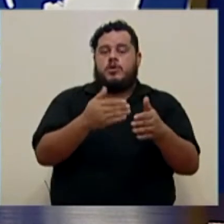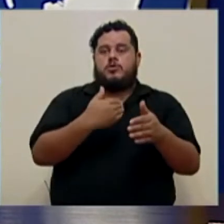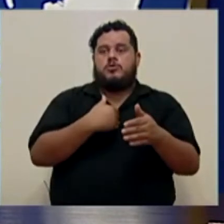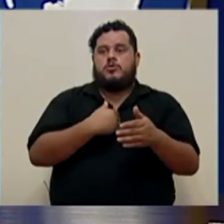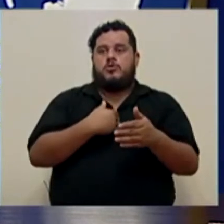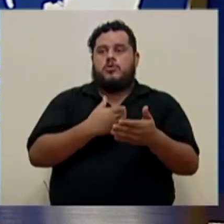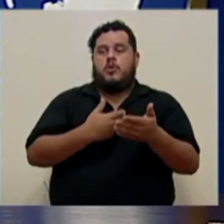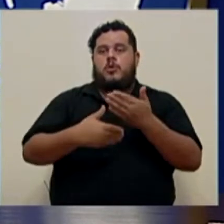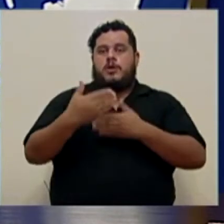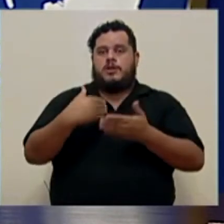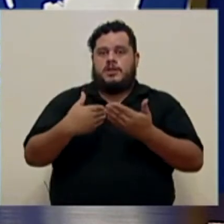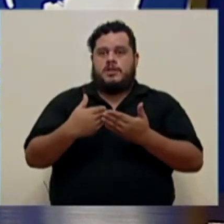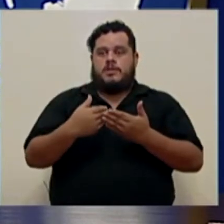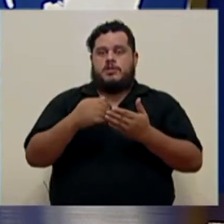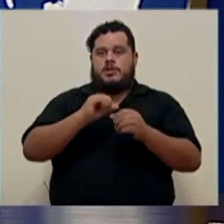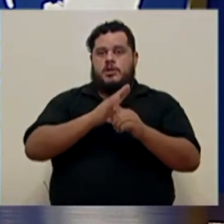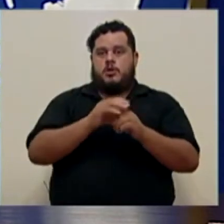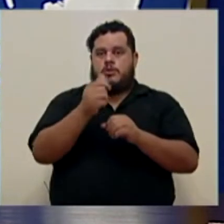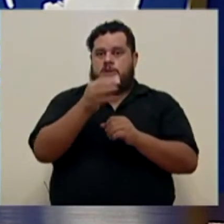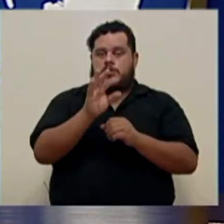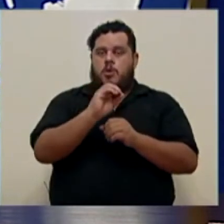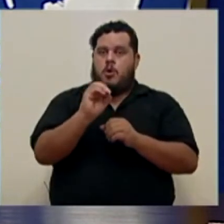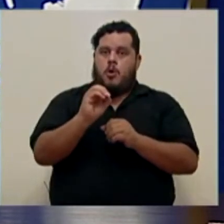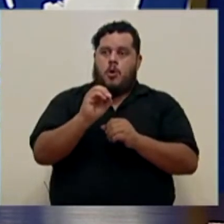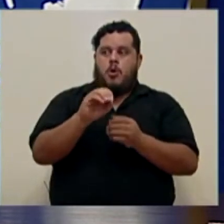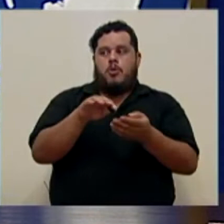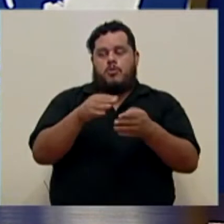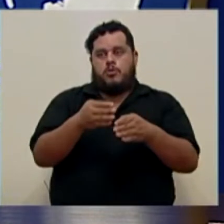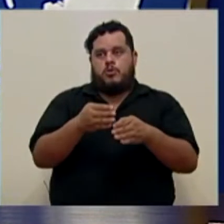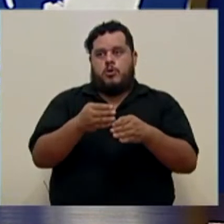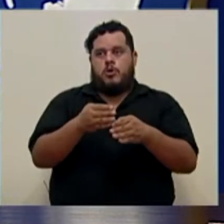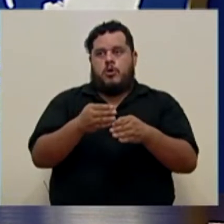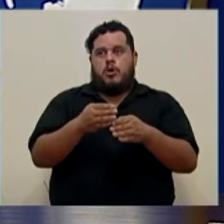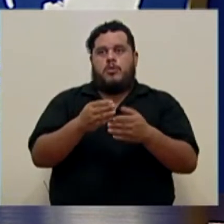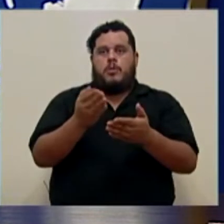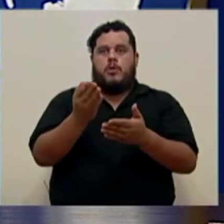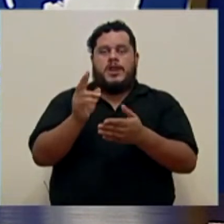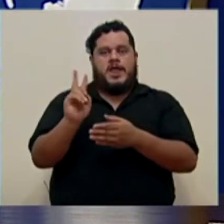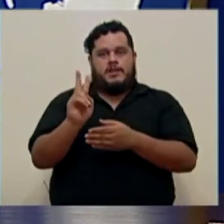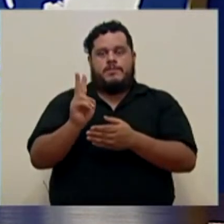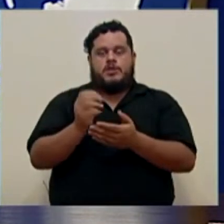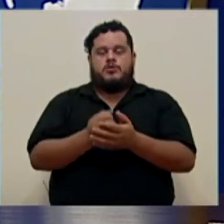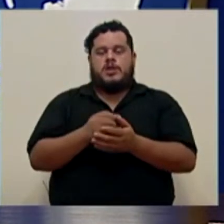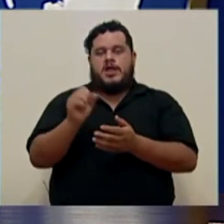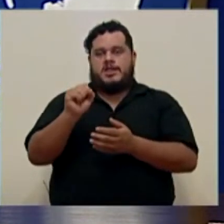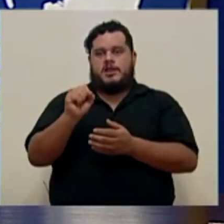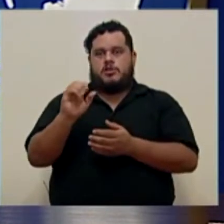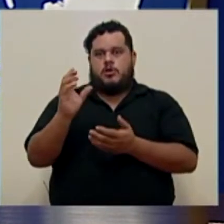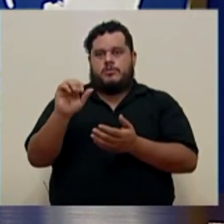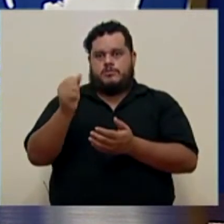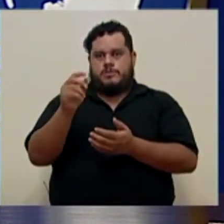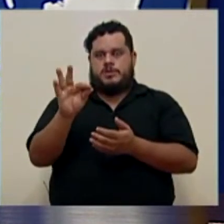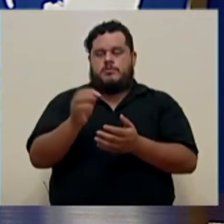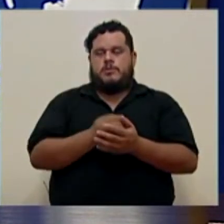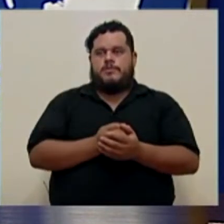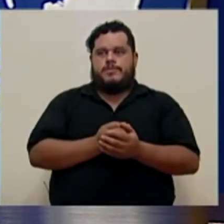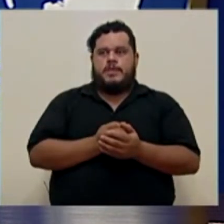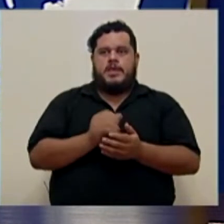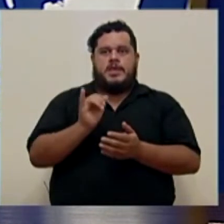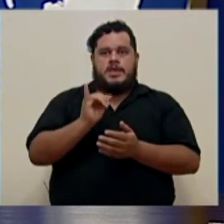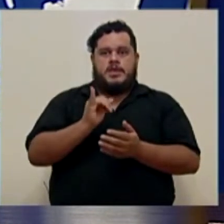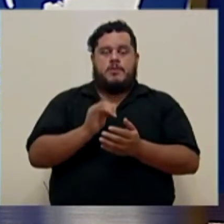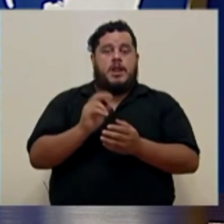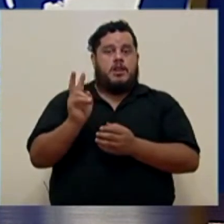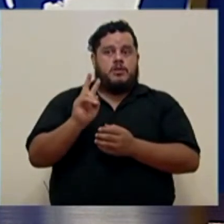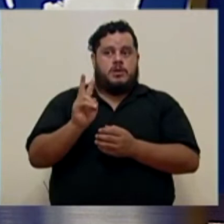un antecedente de haber tenido kobe 19 o murió por el virus el sarco 2 que produce el kobe 19 porque es diferente morir con el